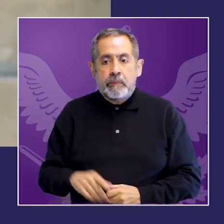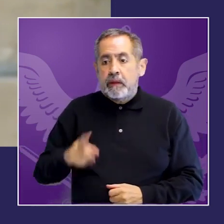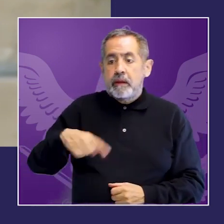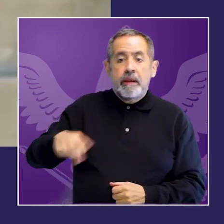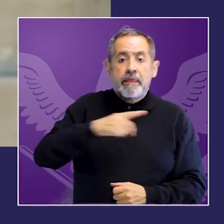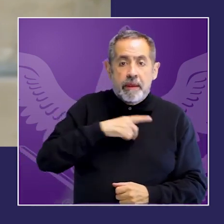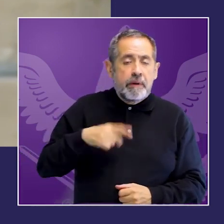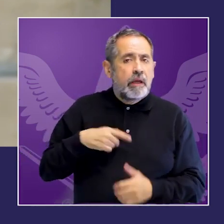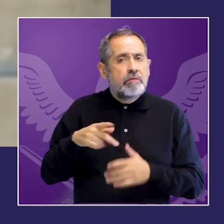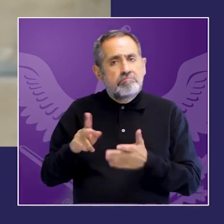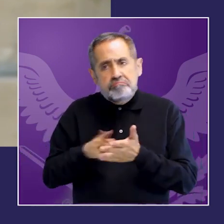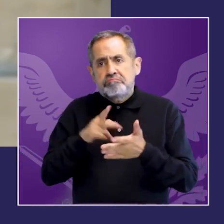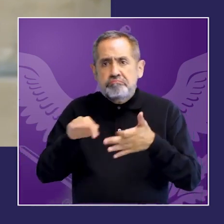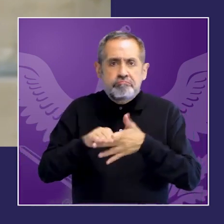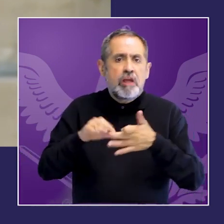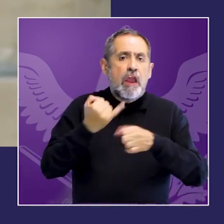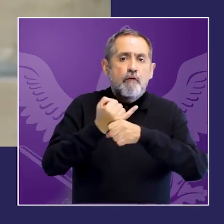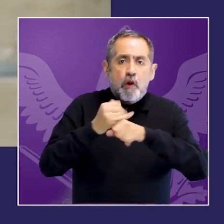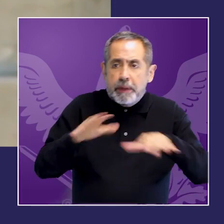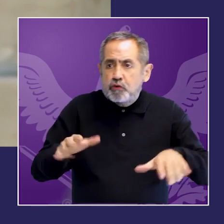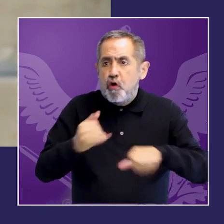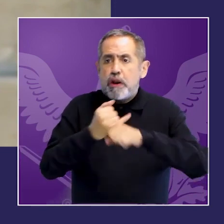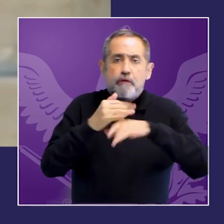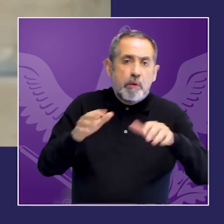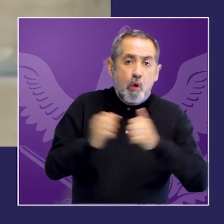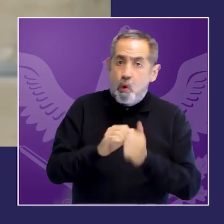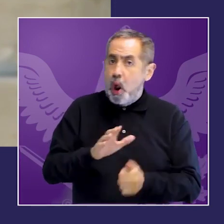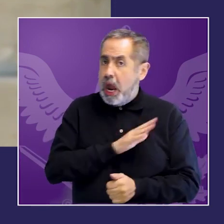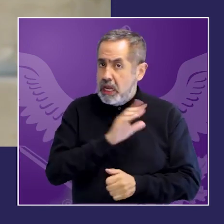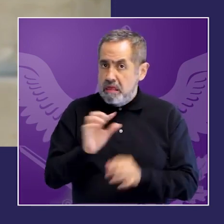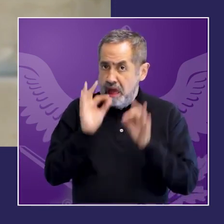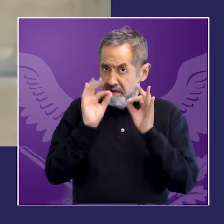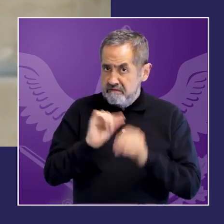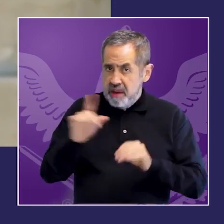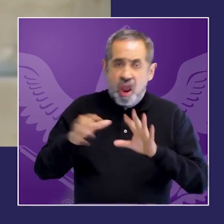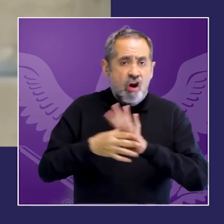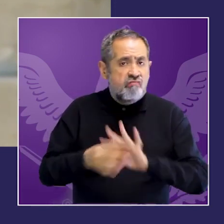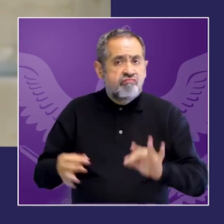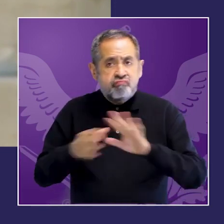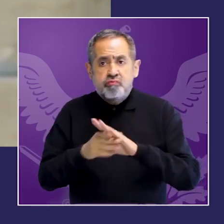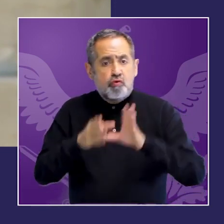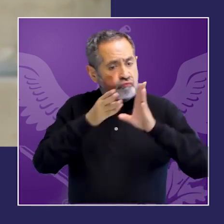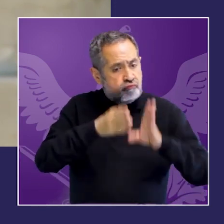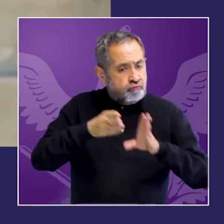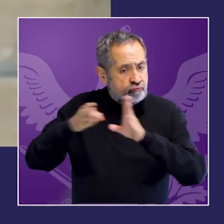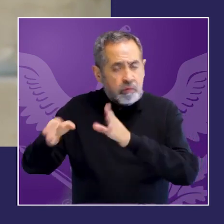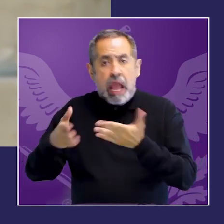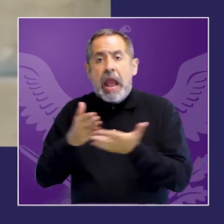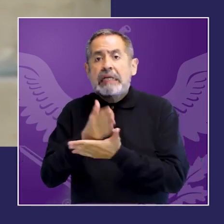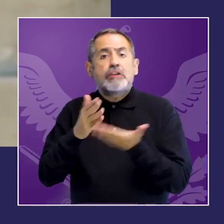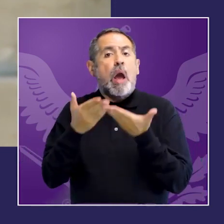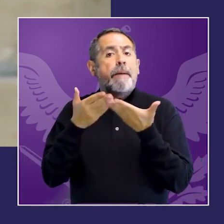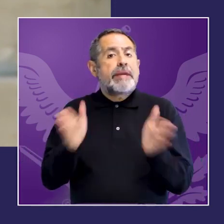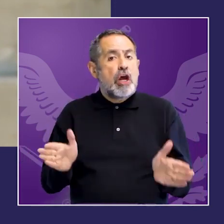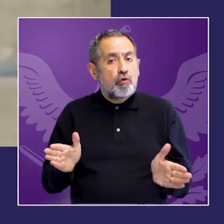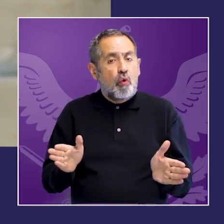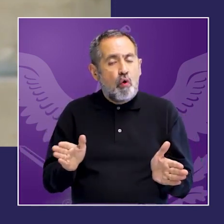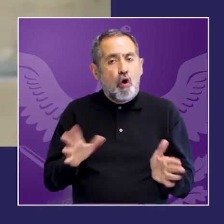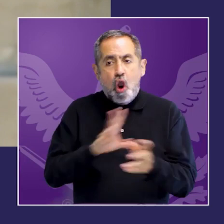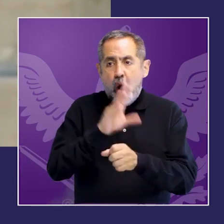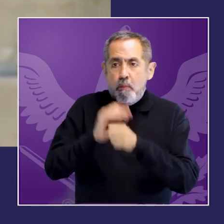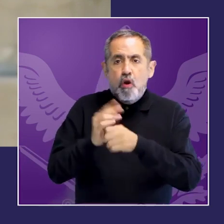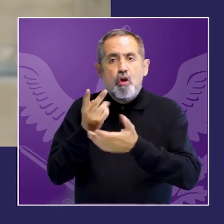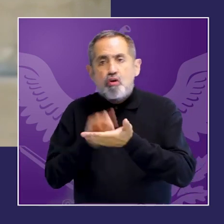acceso abierto con análisis interseccional que permite una mejor formulación monitoreo y evaluación de las políticas